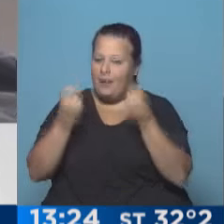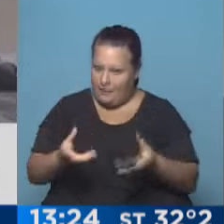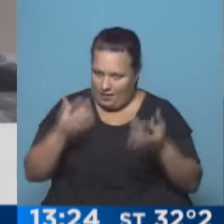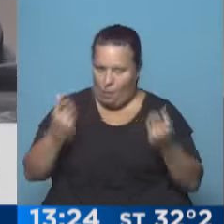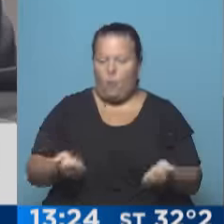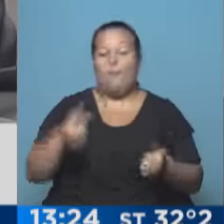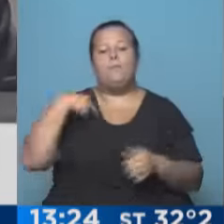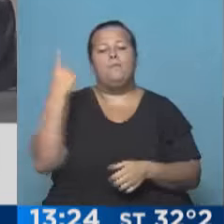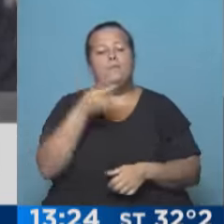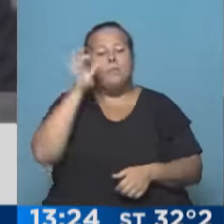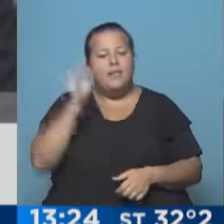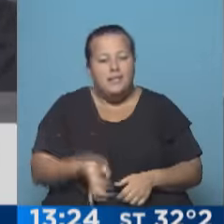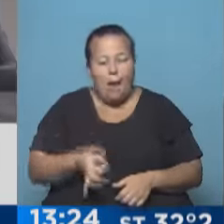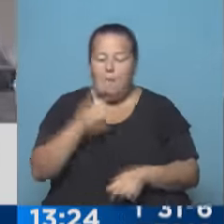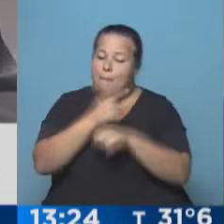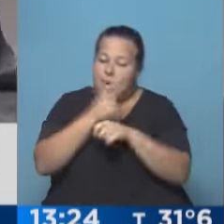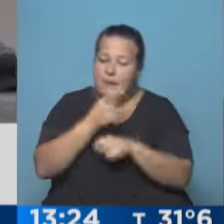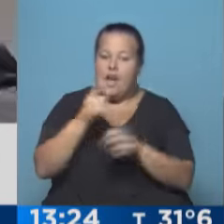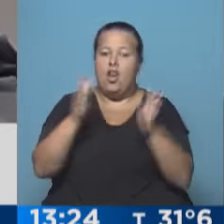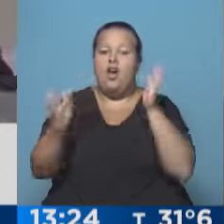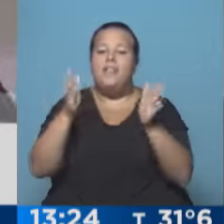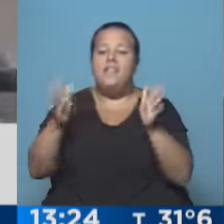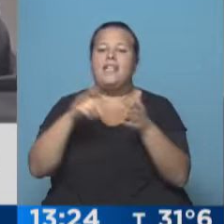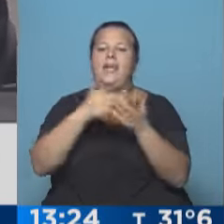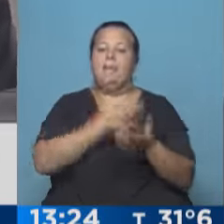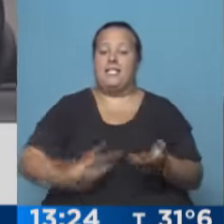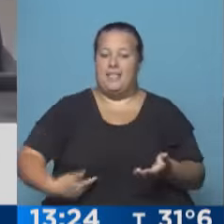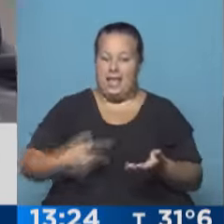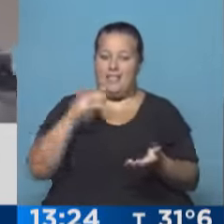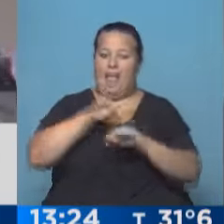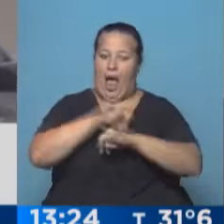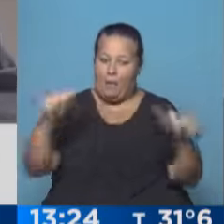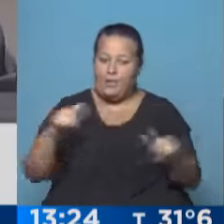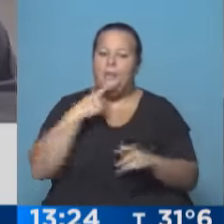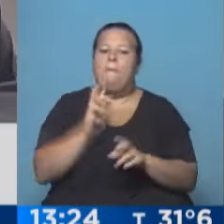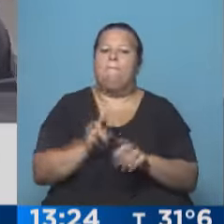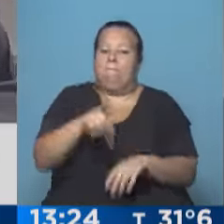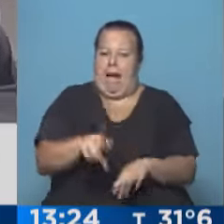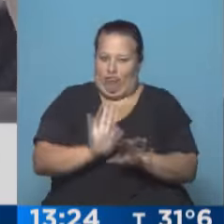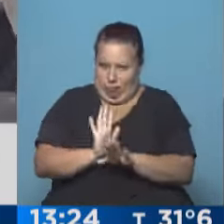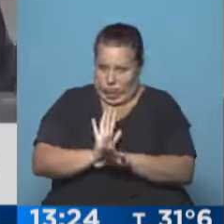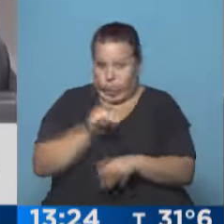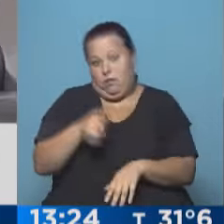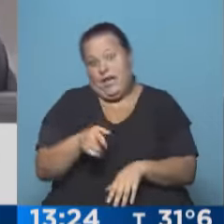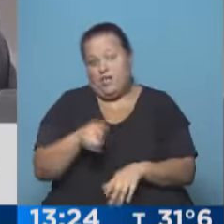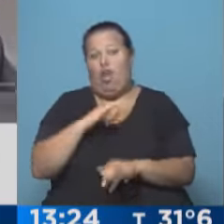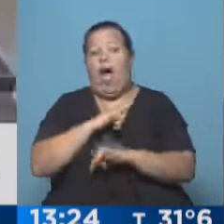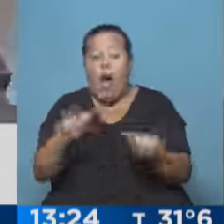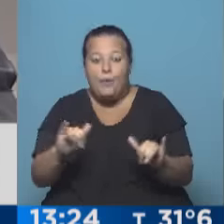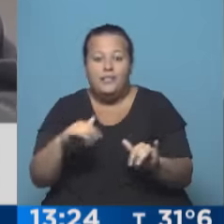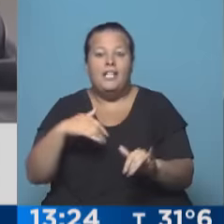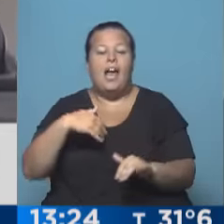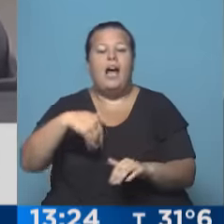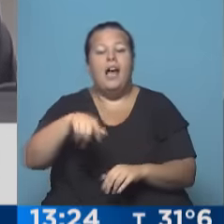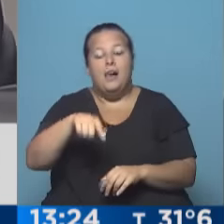te va, Roberto? Lo que sabemos, en principio, el marco que le dio el presidente de la Nación al anuncio, dijo que era un primer paso, con lo cual está señalando que